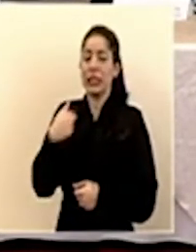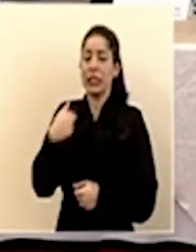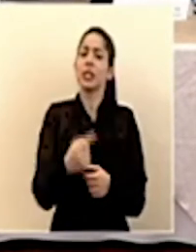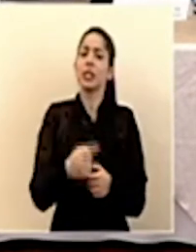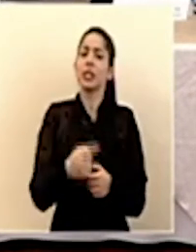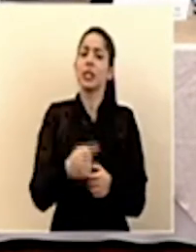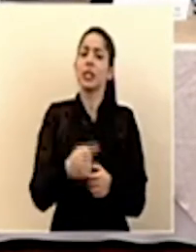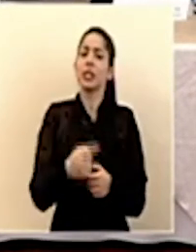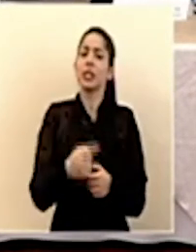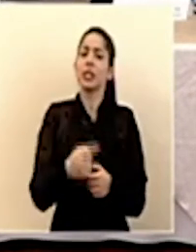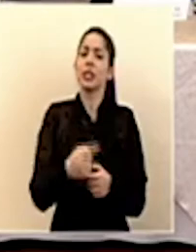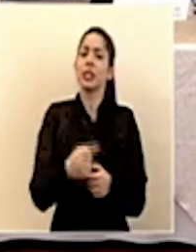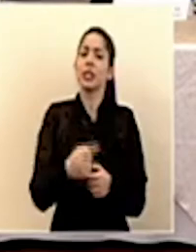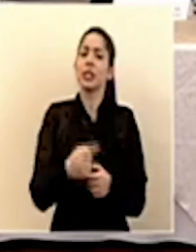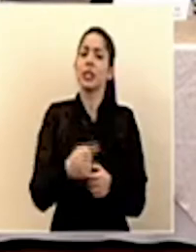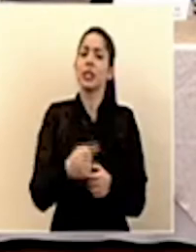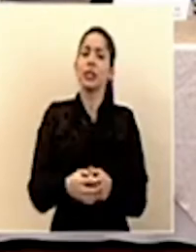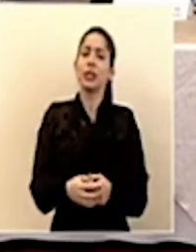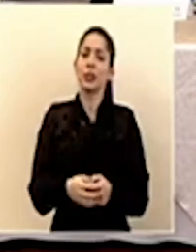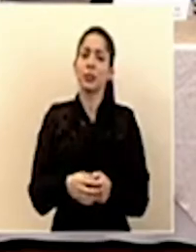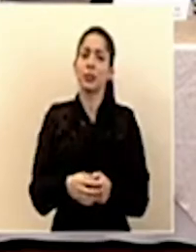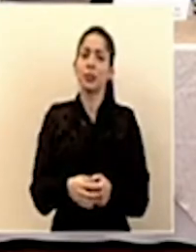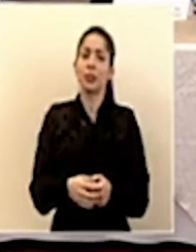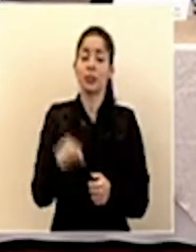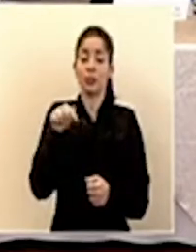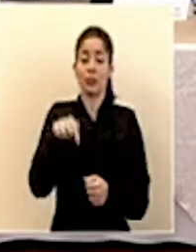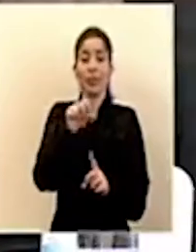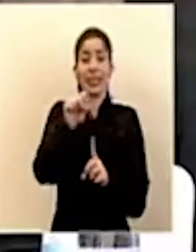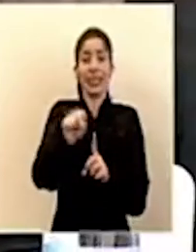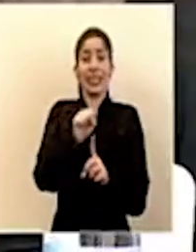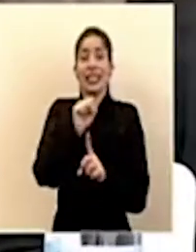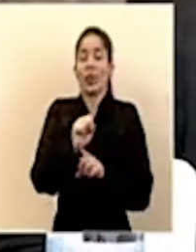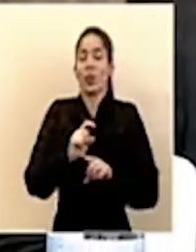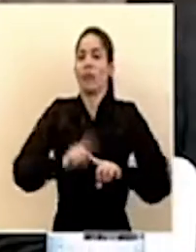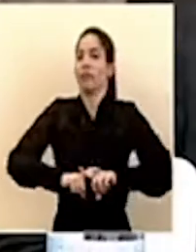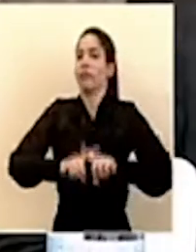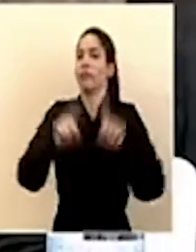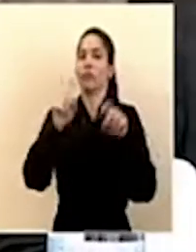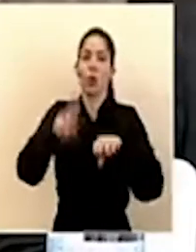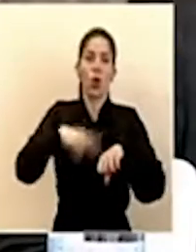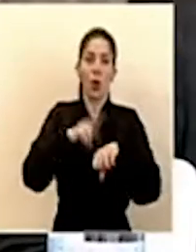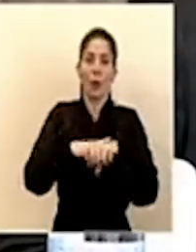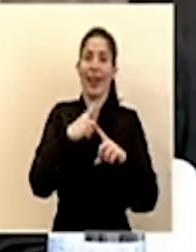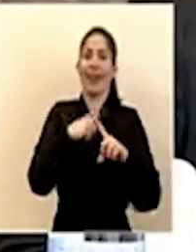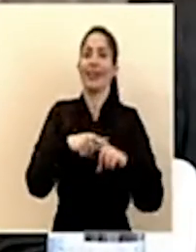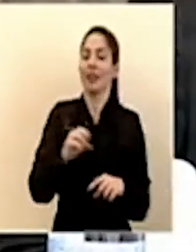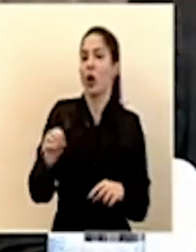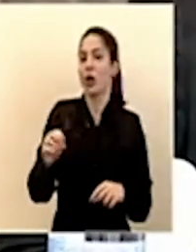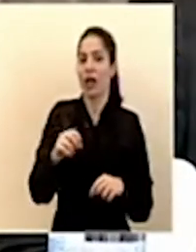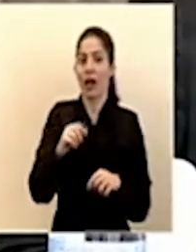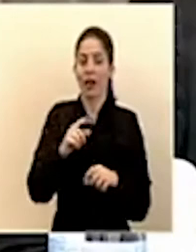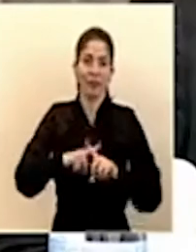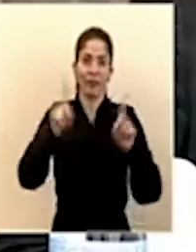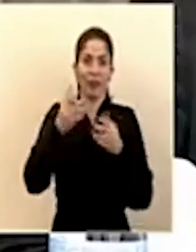más quisiera decir que esta situación es extraordinaria, que no tiene